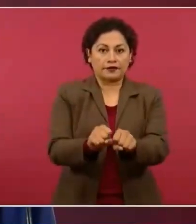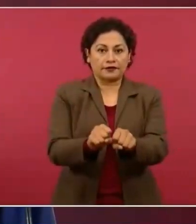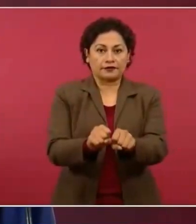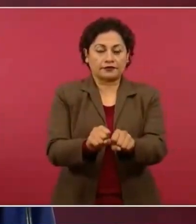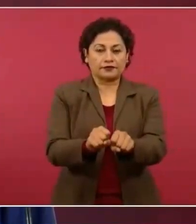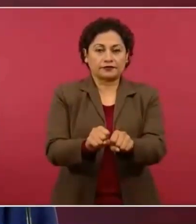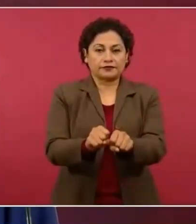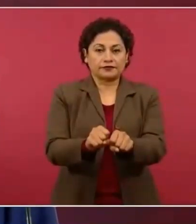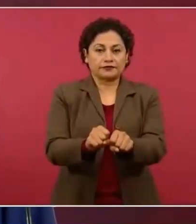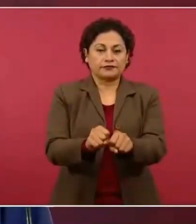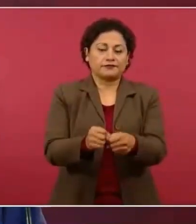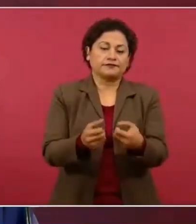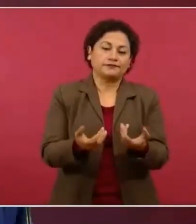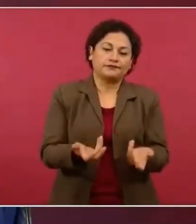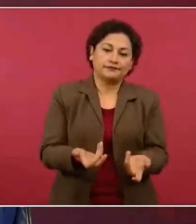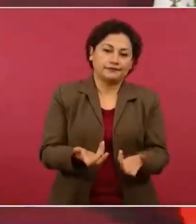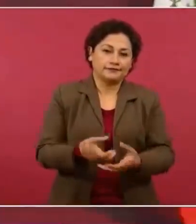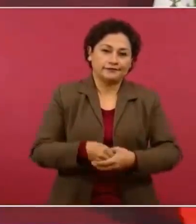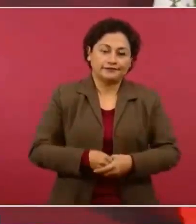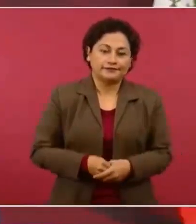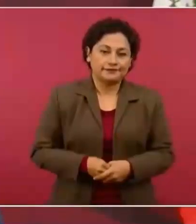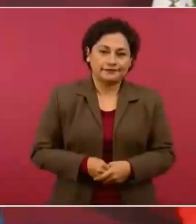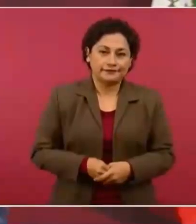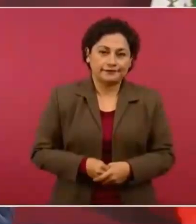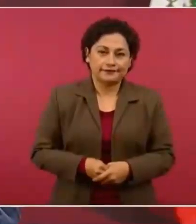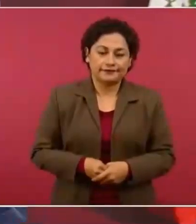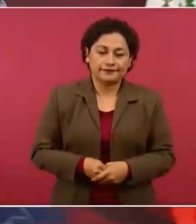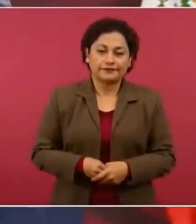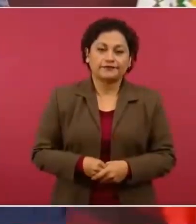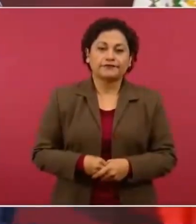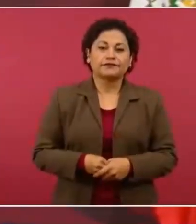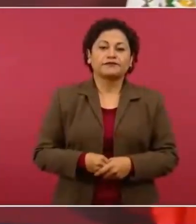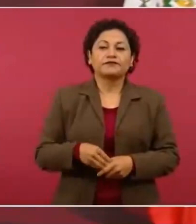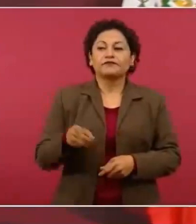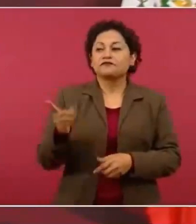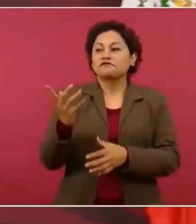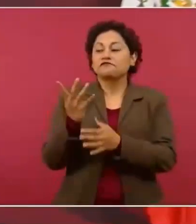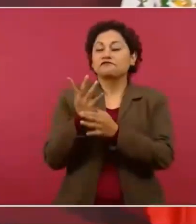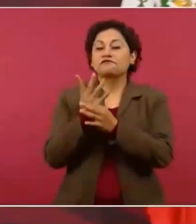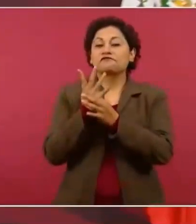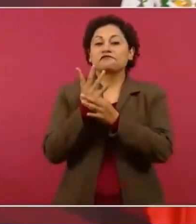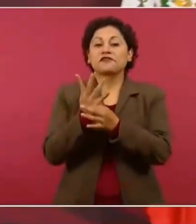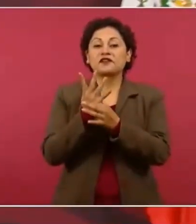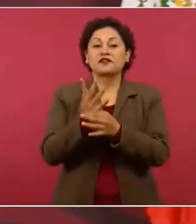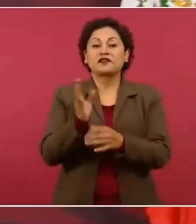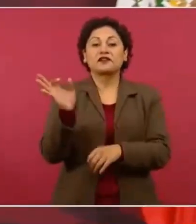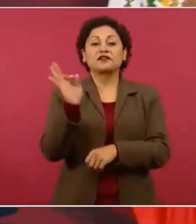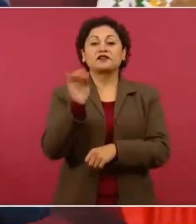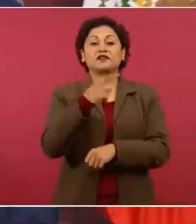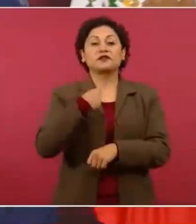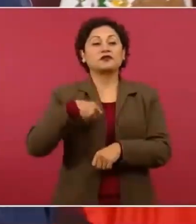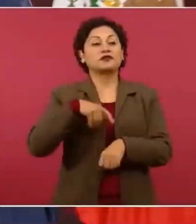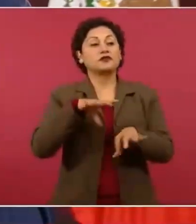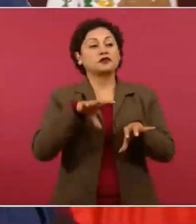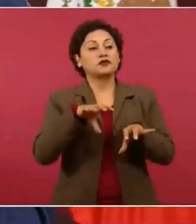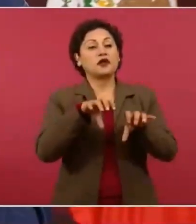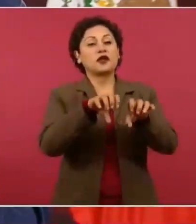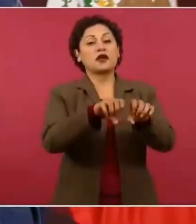Que si se le detuvo es porque queríamos quedar bien con el presidente Valle.